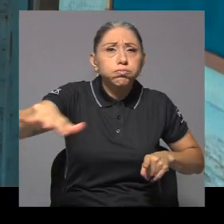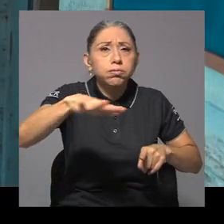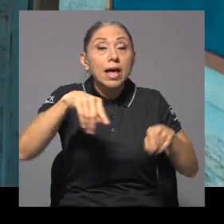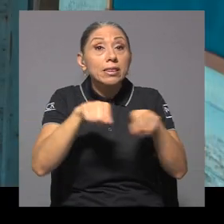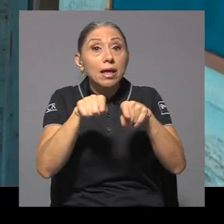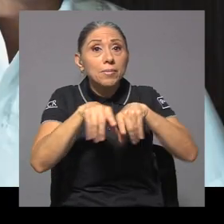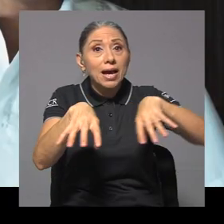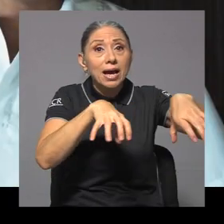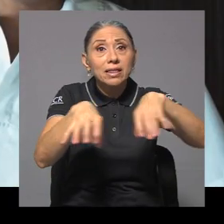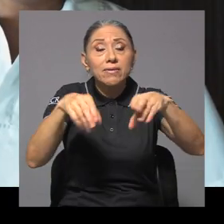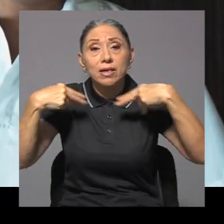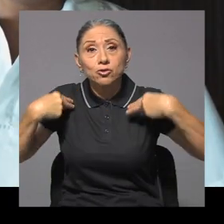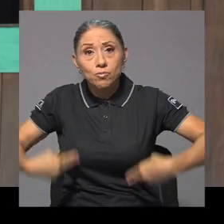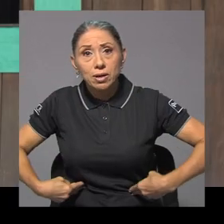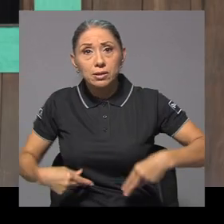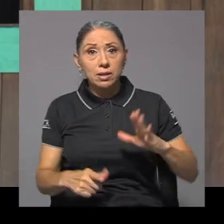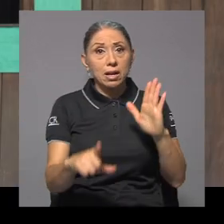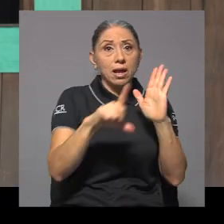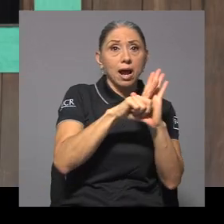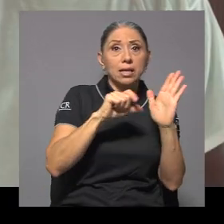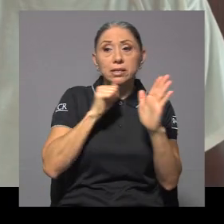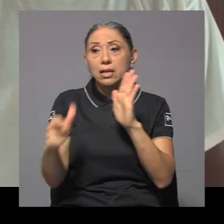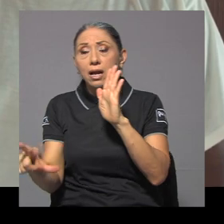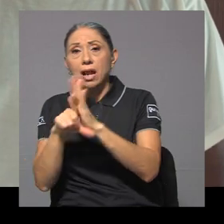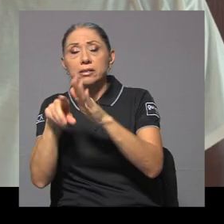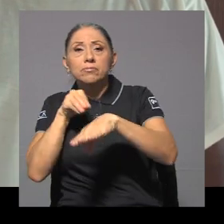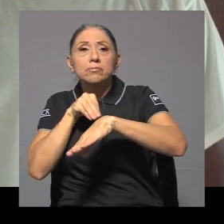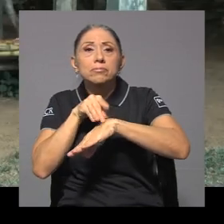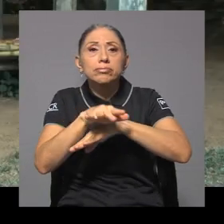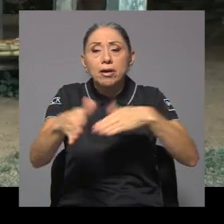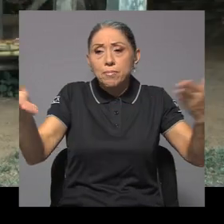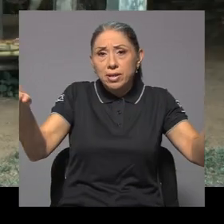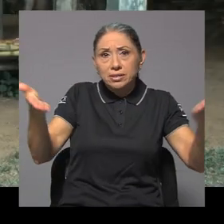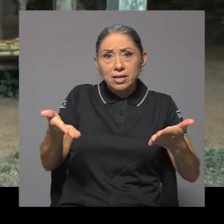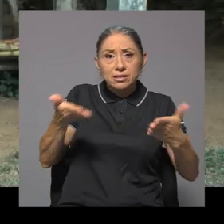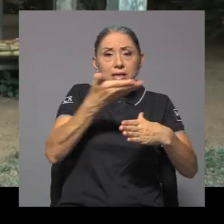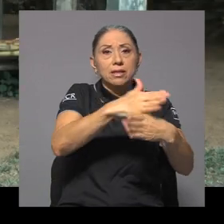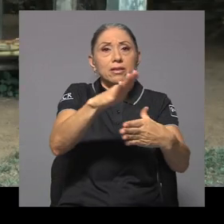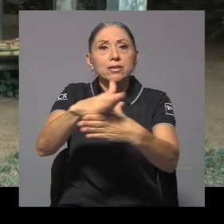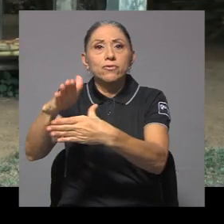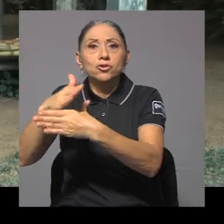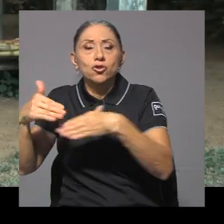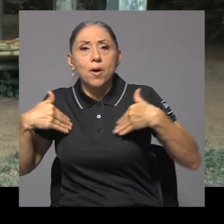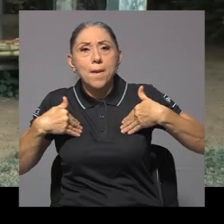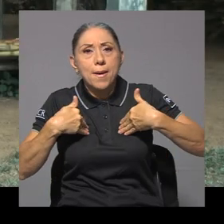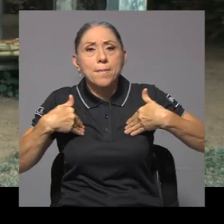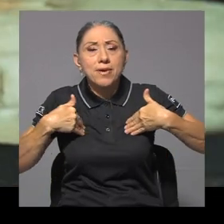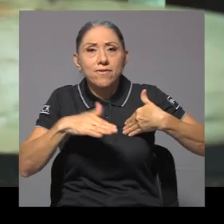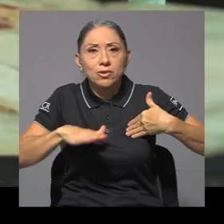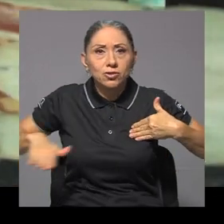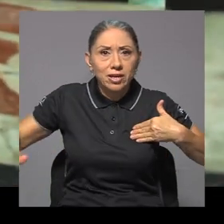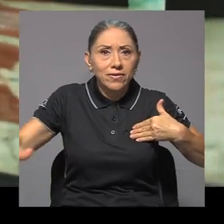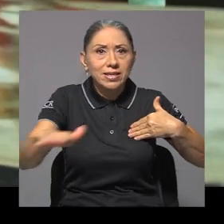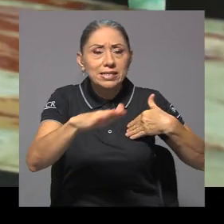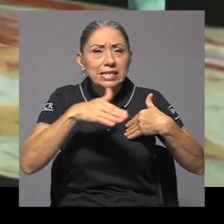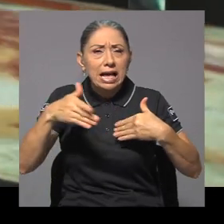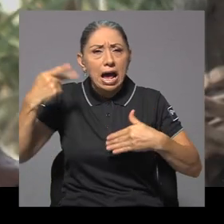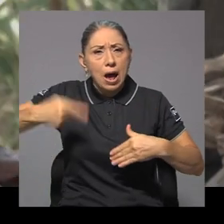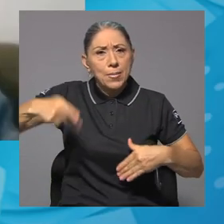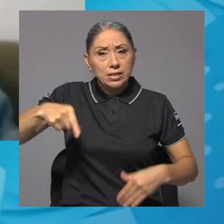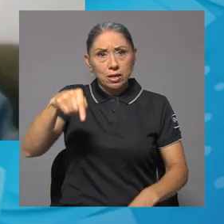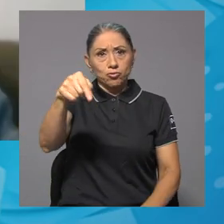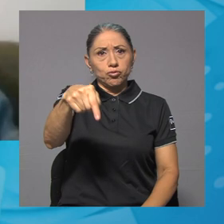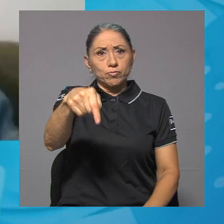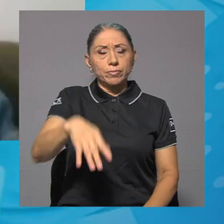actividades humanas legales e ilegales, influyen en la presencia y distribución de los mamíferos terrestres amenazados en la zona.